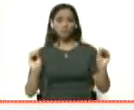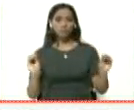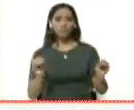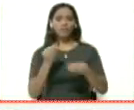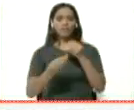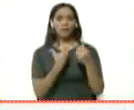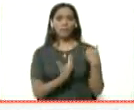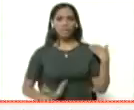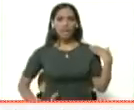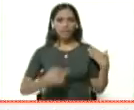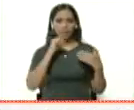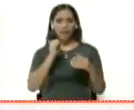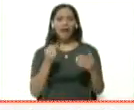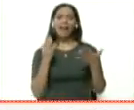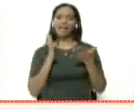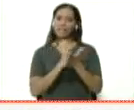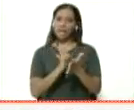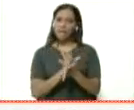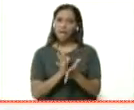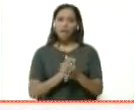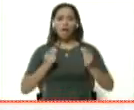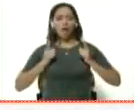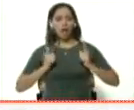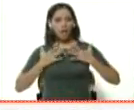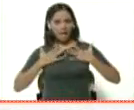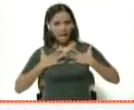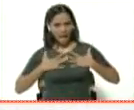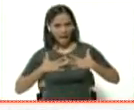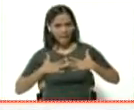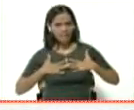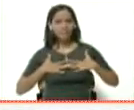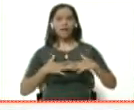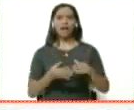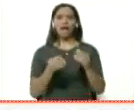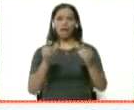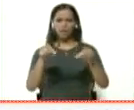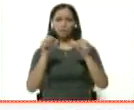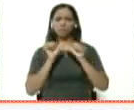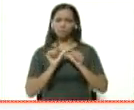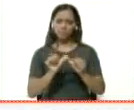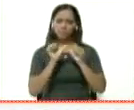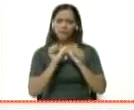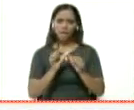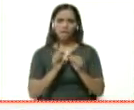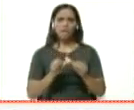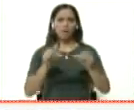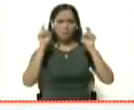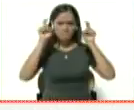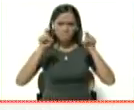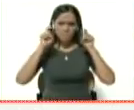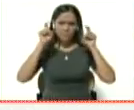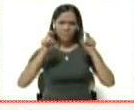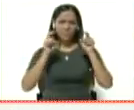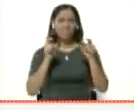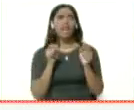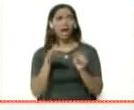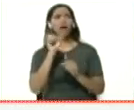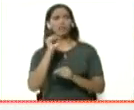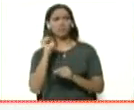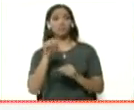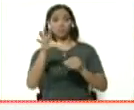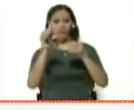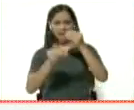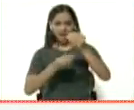el Ejecutivo Nacional a la tranquilidad, a la calma, justamente a seguir las recomendaciones que hacen las autoridades gubernamentales y este